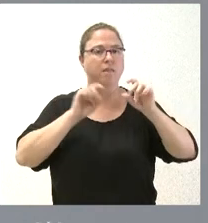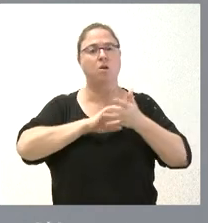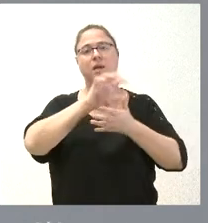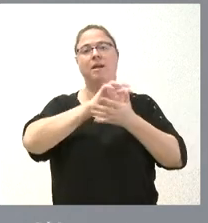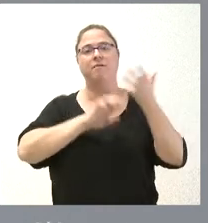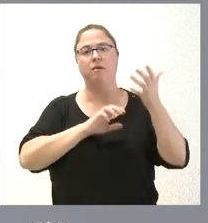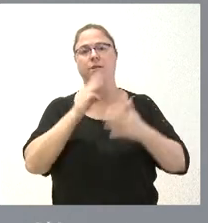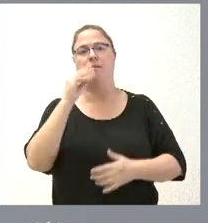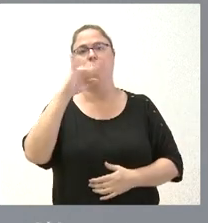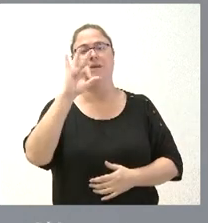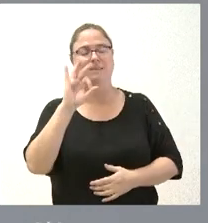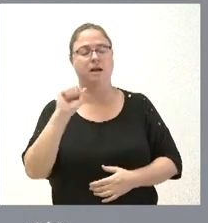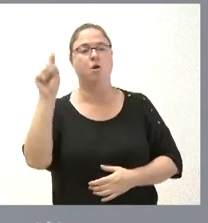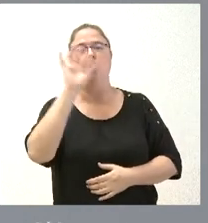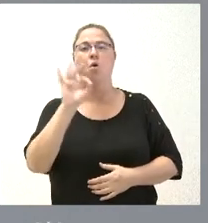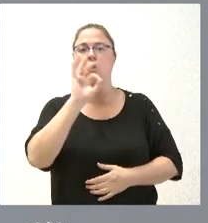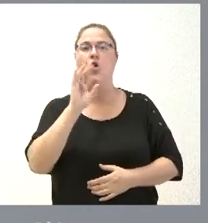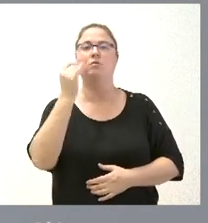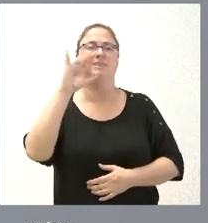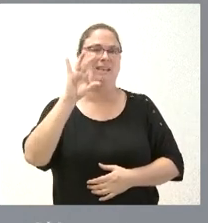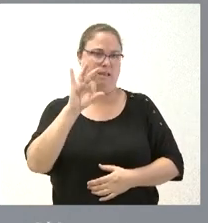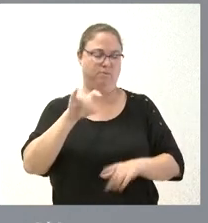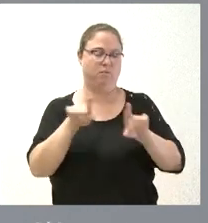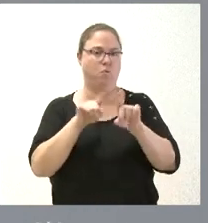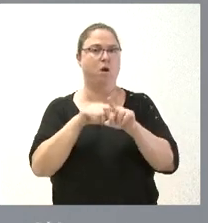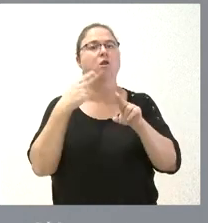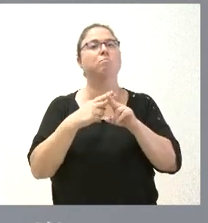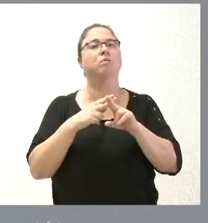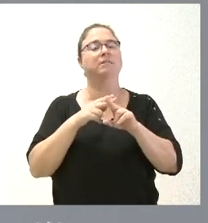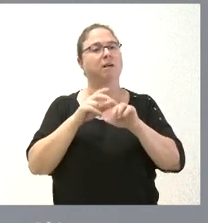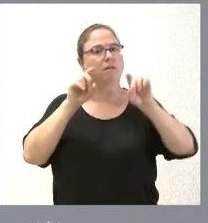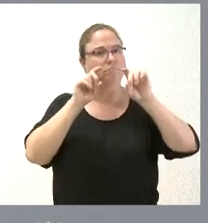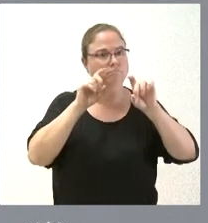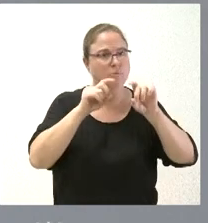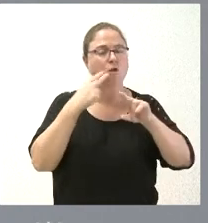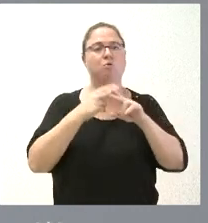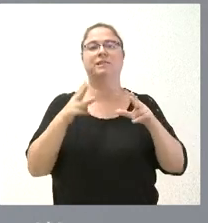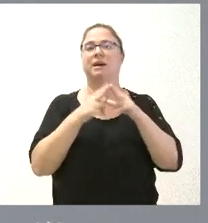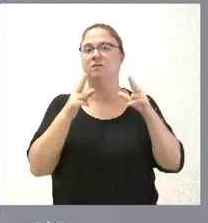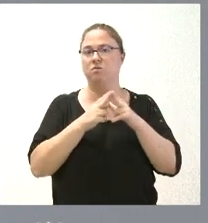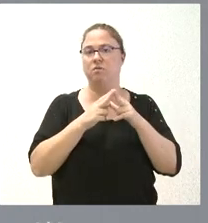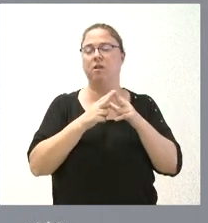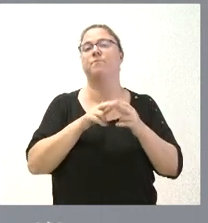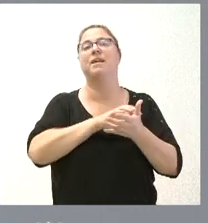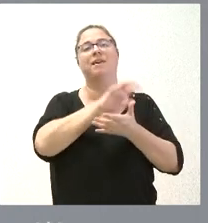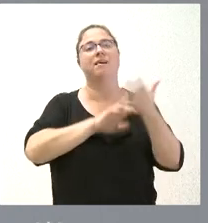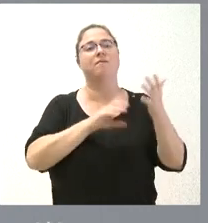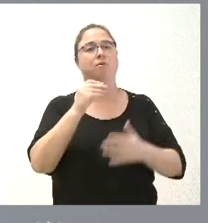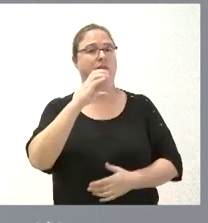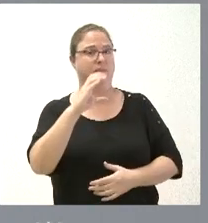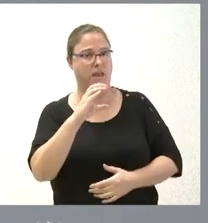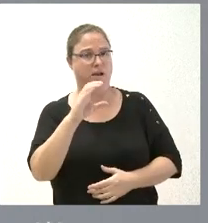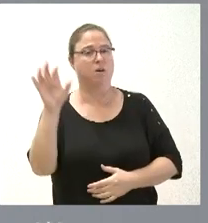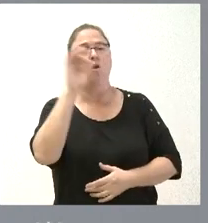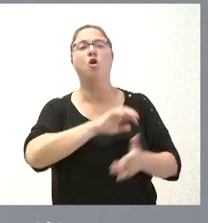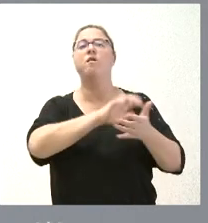PISA o el informe TIMSS evalúan políticas educativas. En el ámbito de los servicios sociales, el informe DEC o el informe de